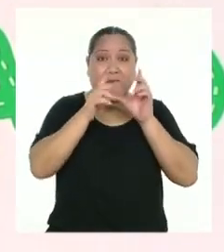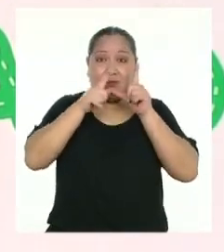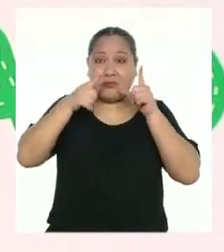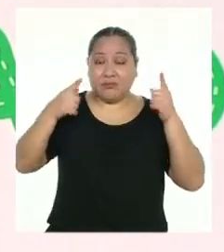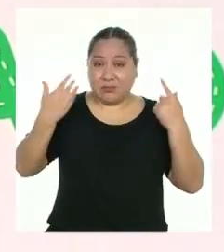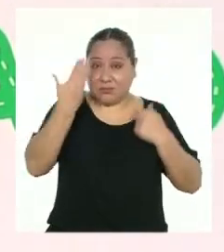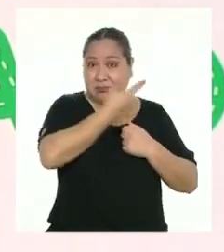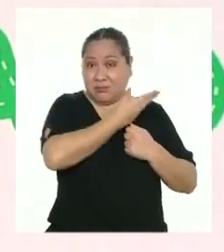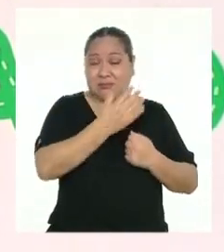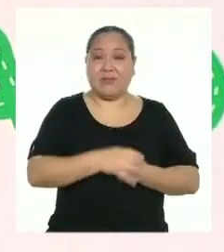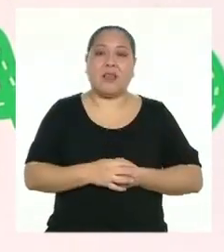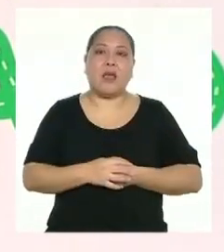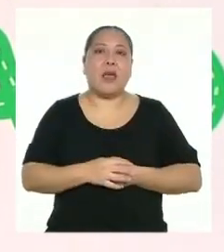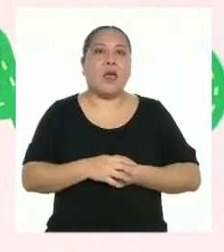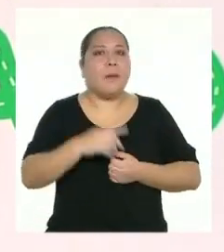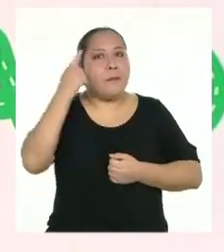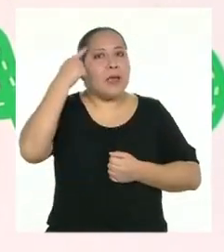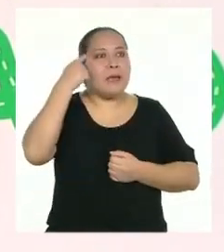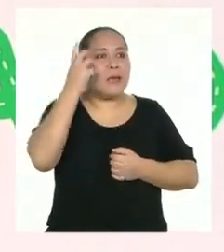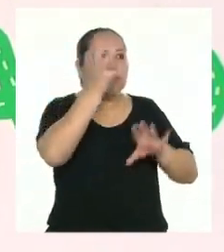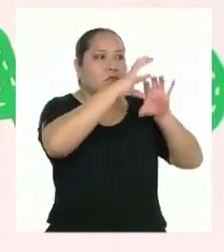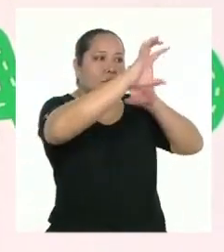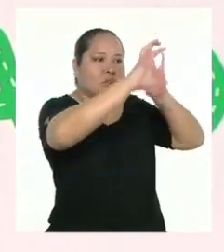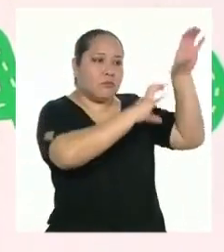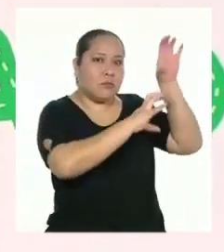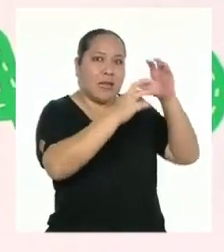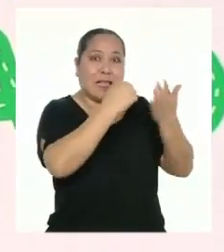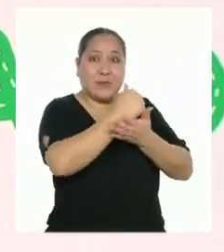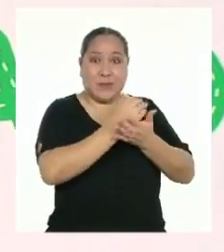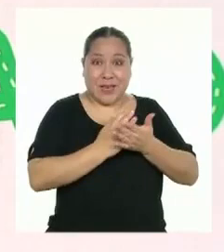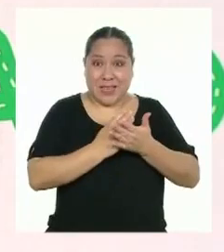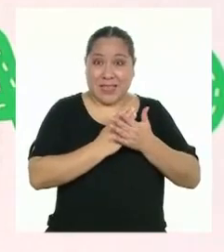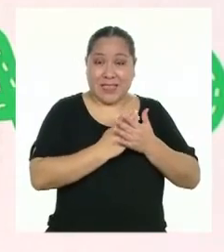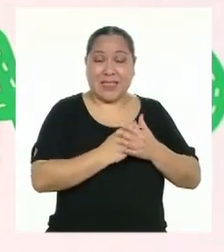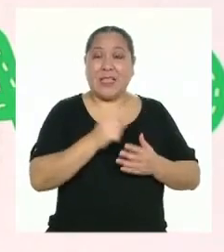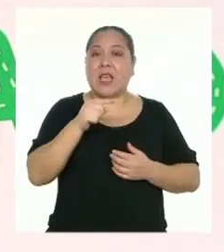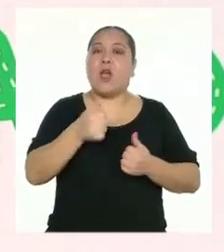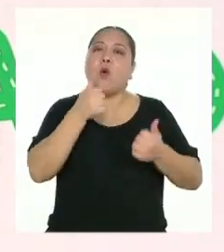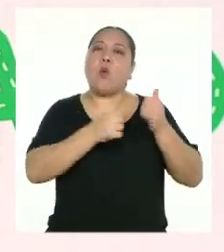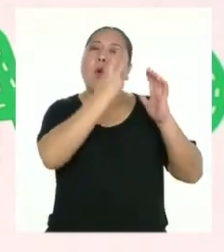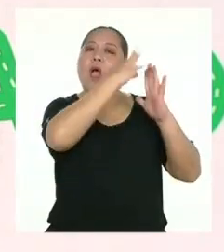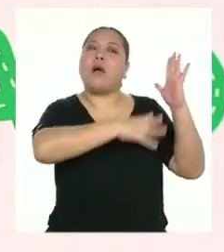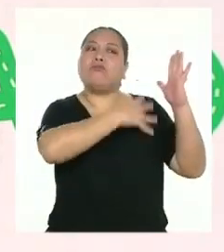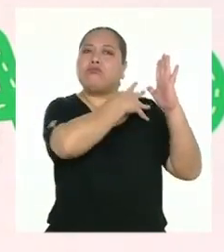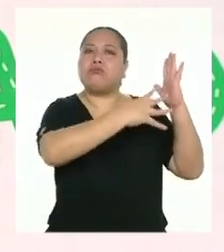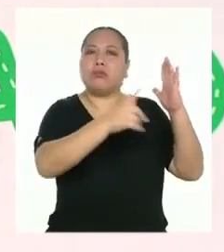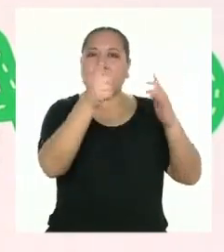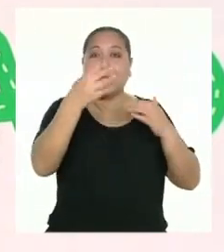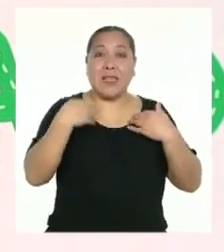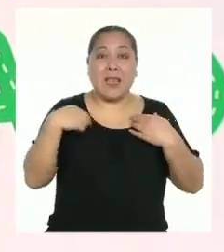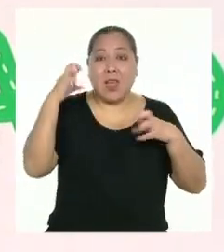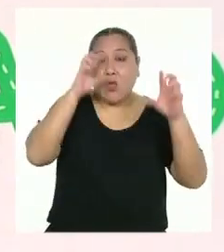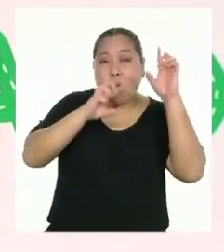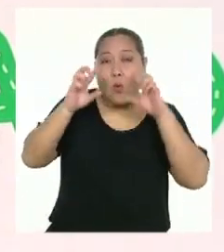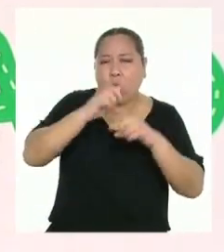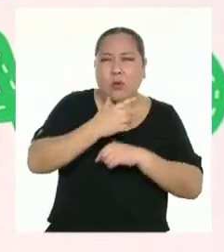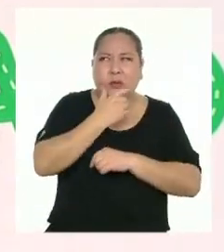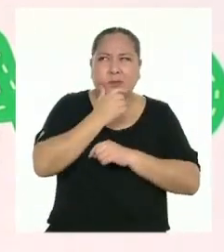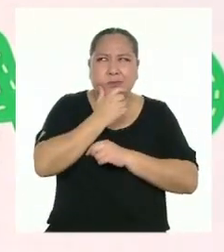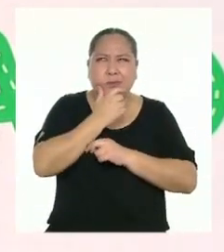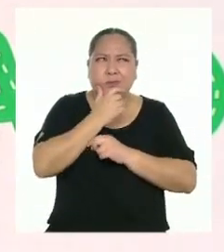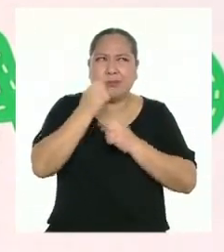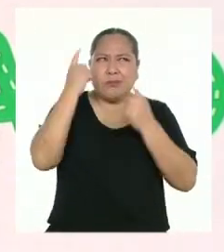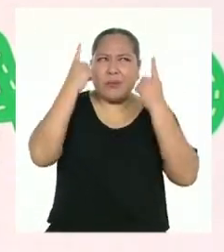secciones que tendrá su periódico y cuál será su estructura. Si tienen alguna duda o inquietud, pidan ayuda a su